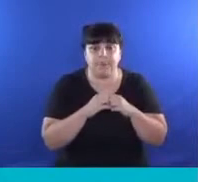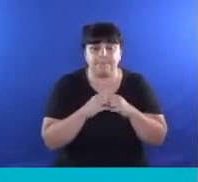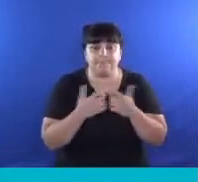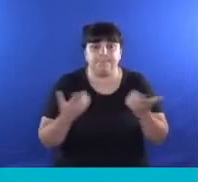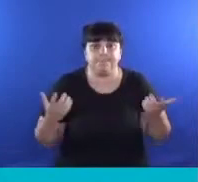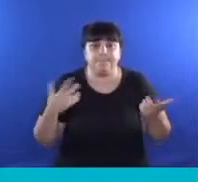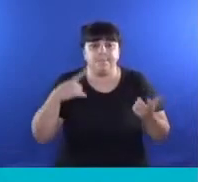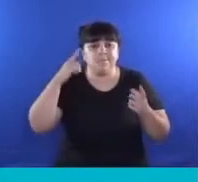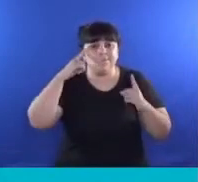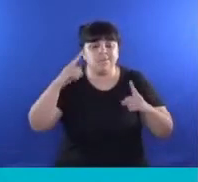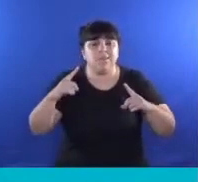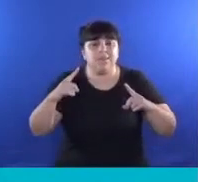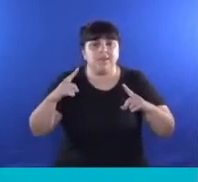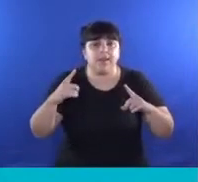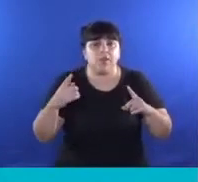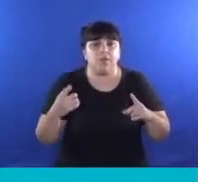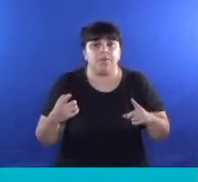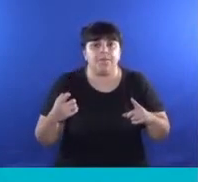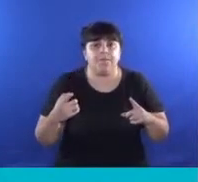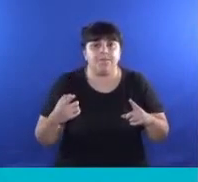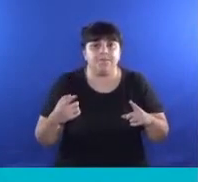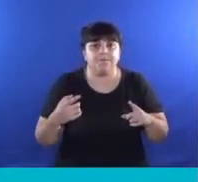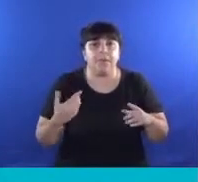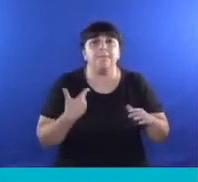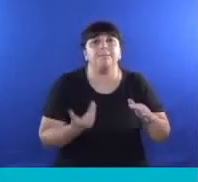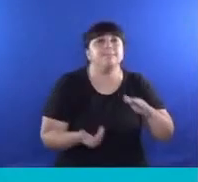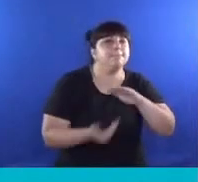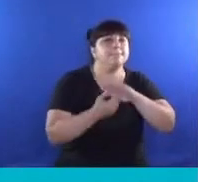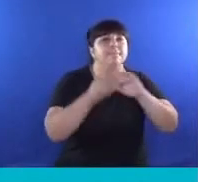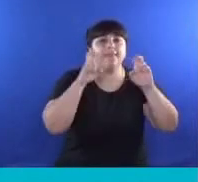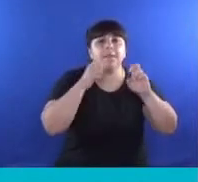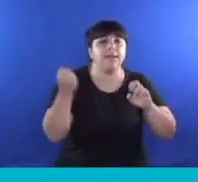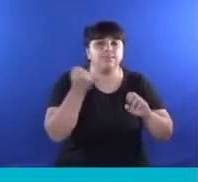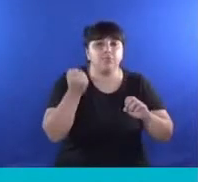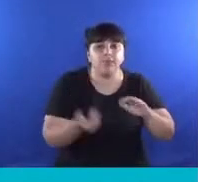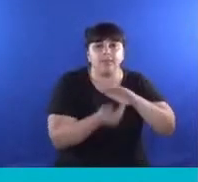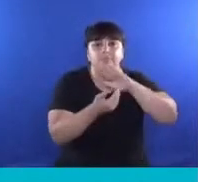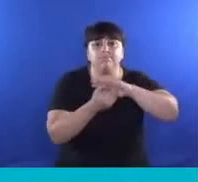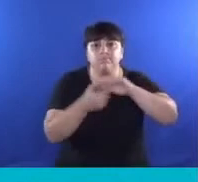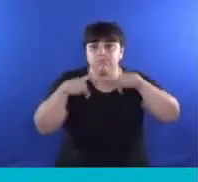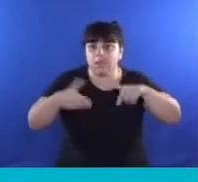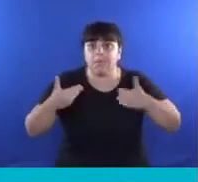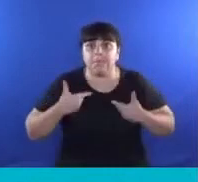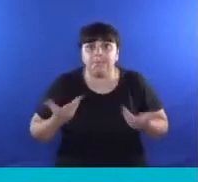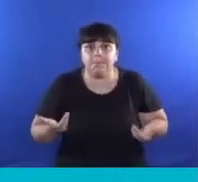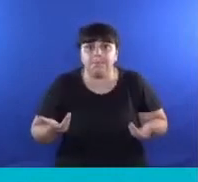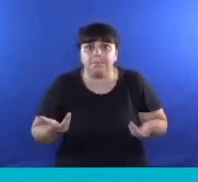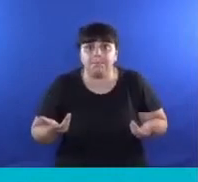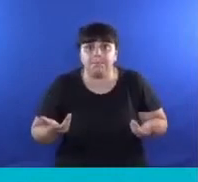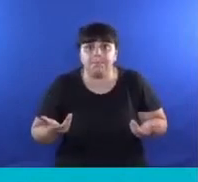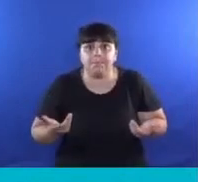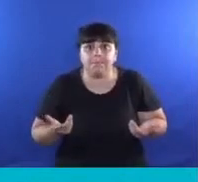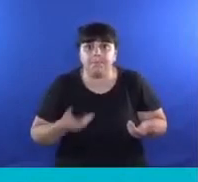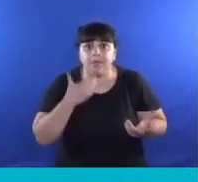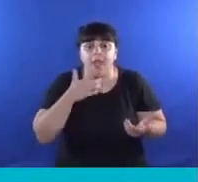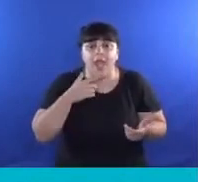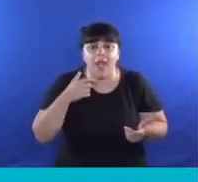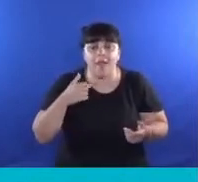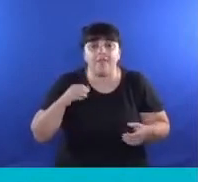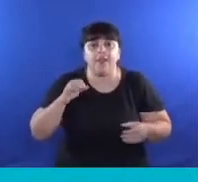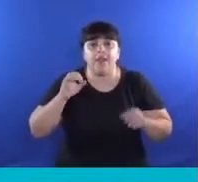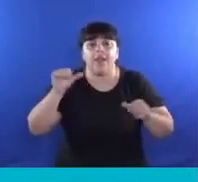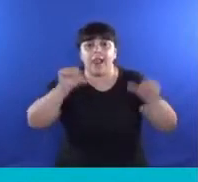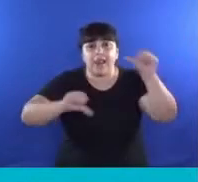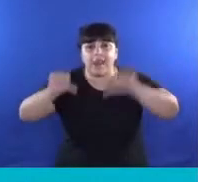creo que a la hora de prioridades tenemos esto, quieren crear un laboratorio de medicamentos